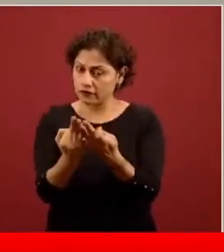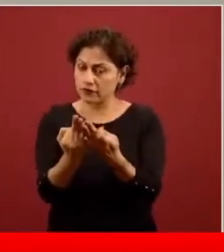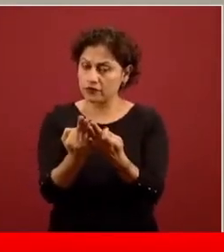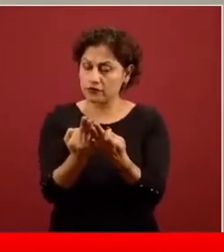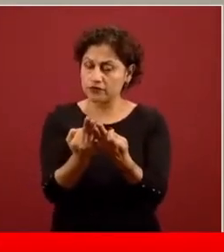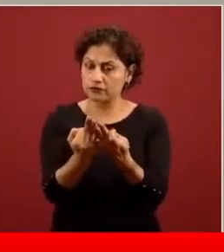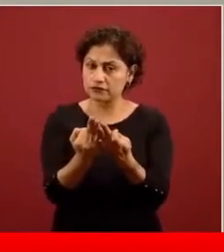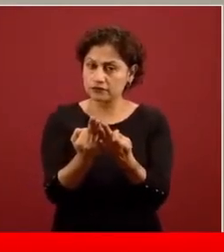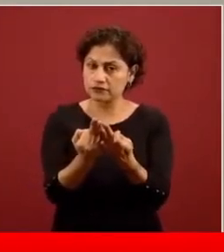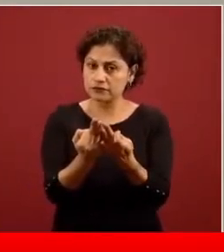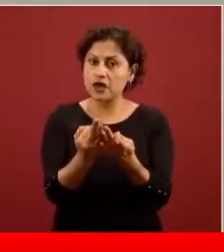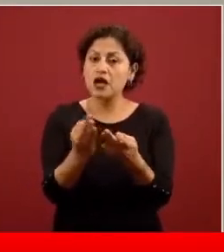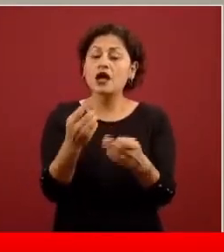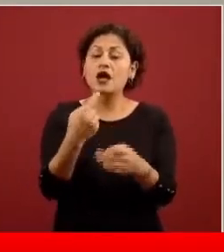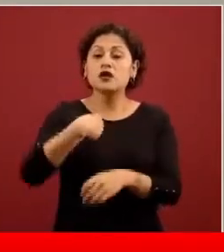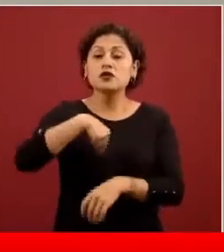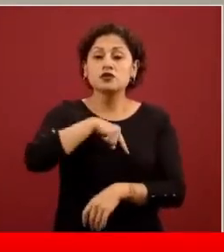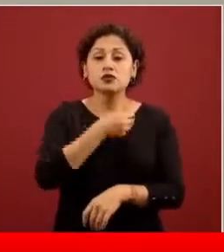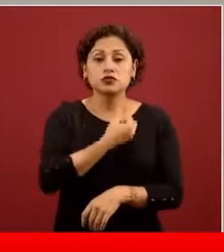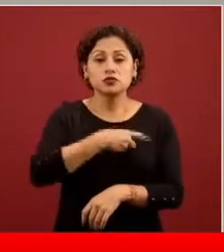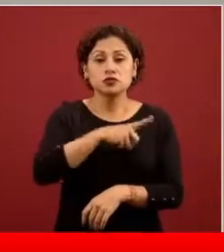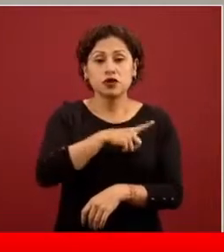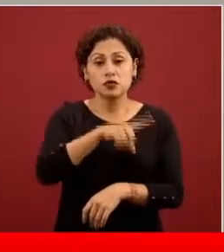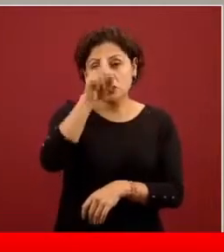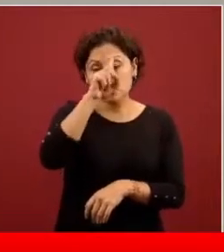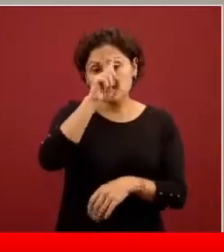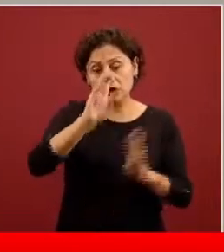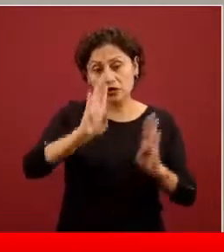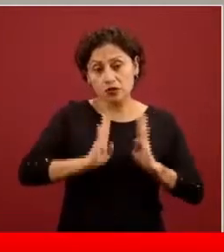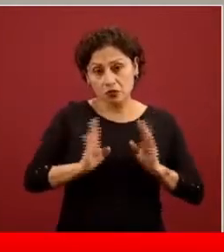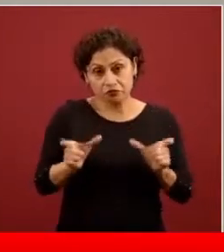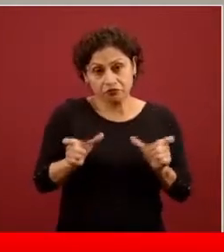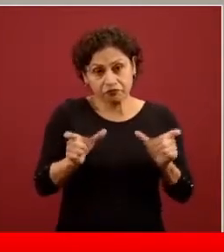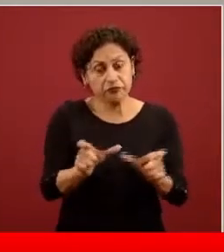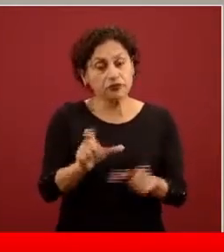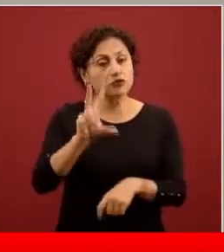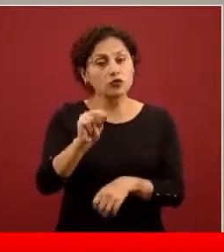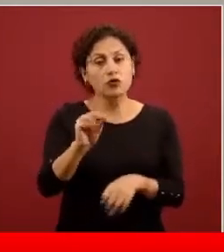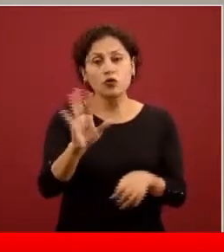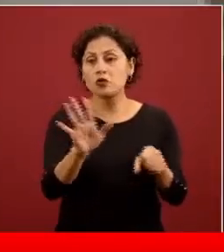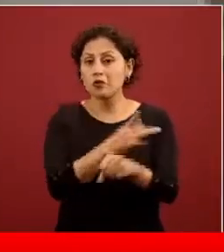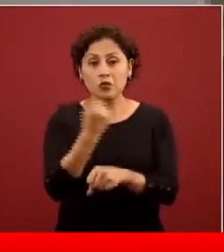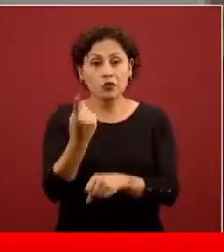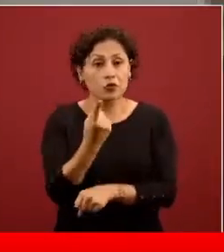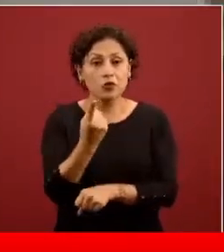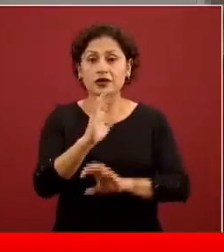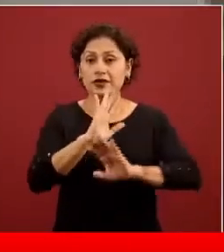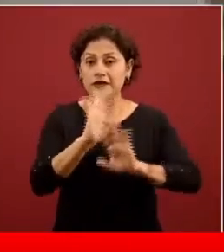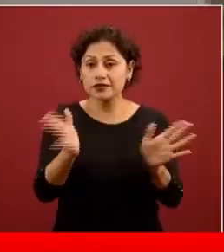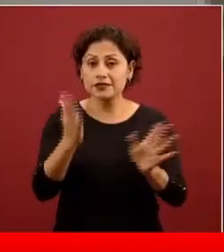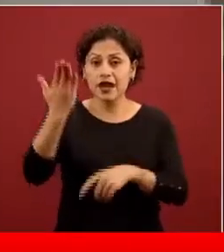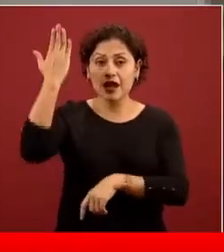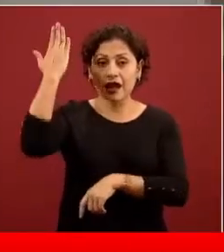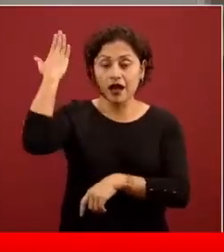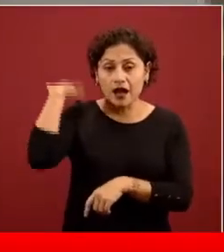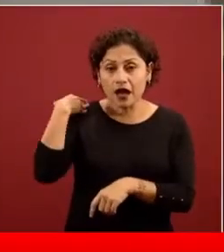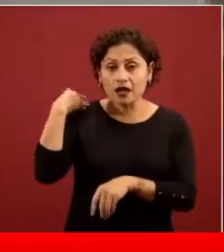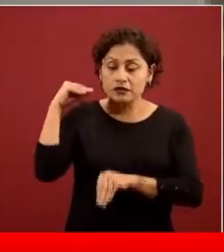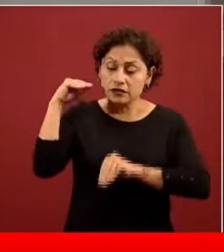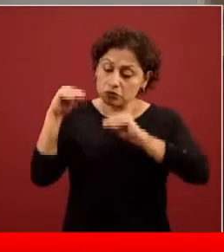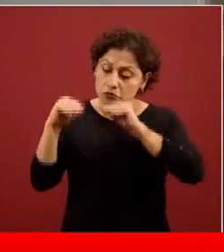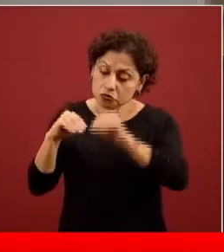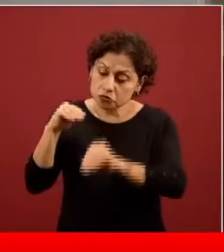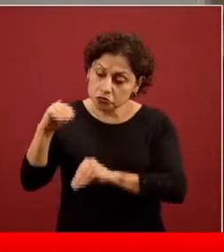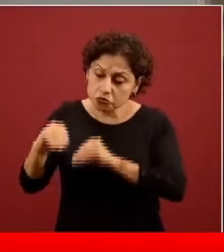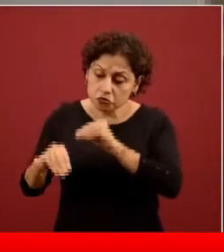o las disposiciones de seguridad sanitaria fueron cuidadosamente diseñadas para